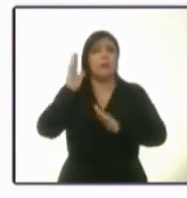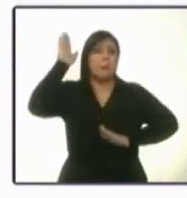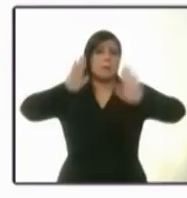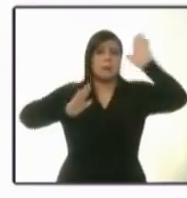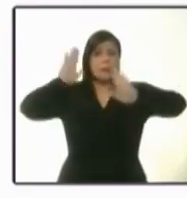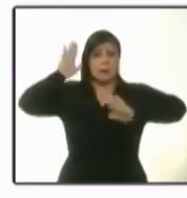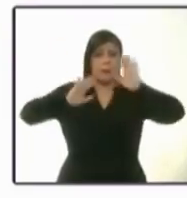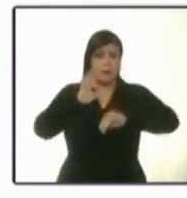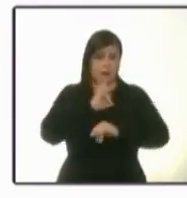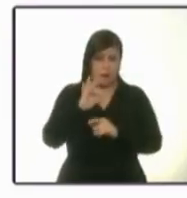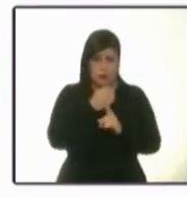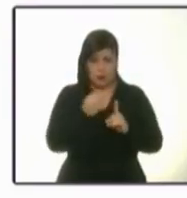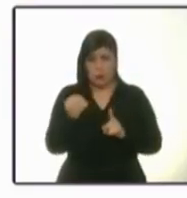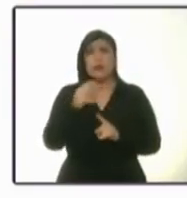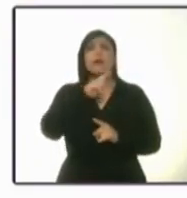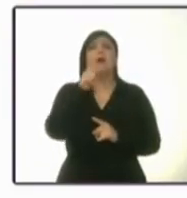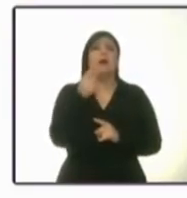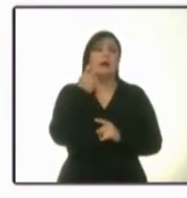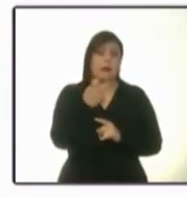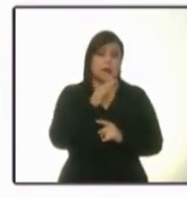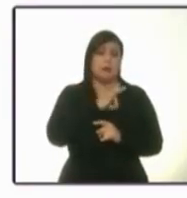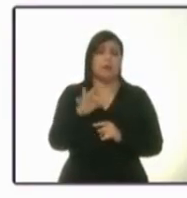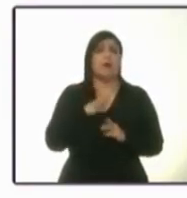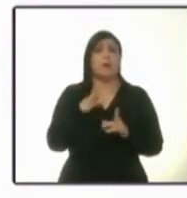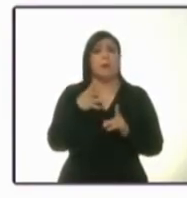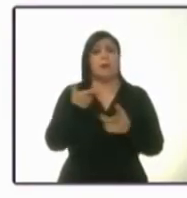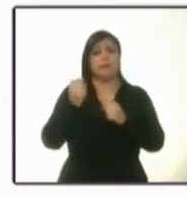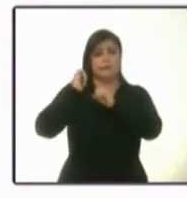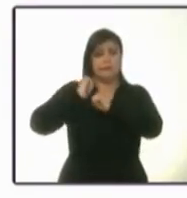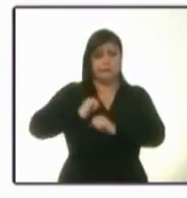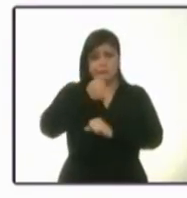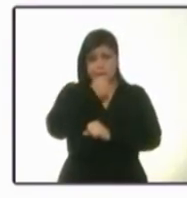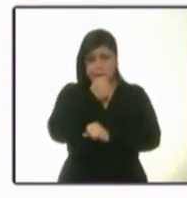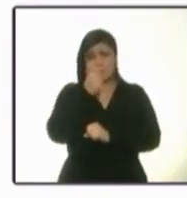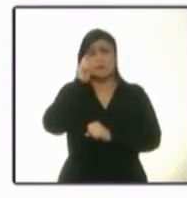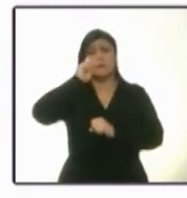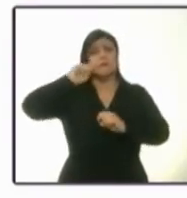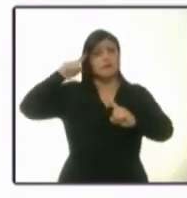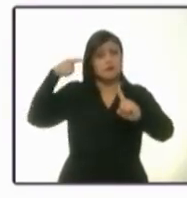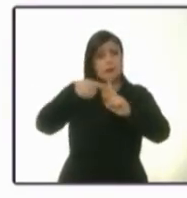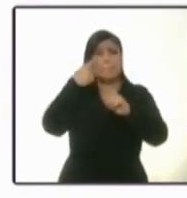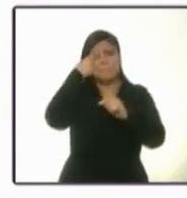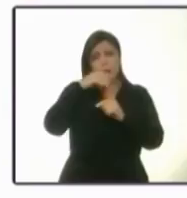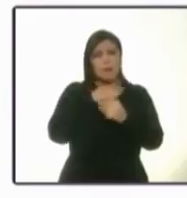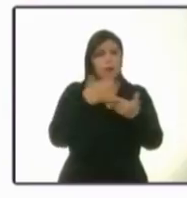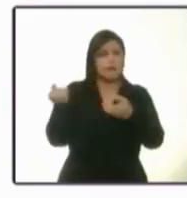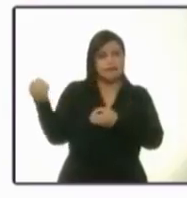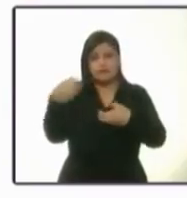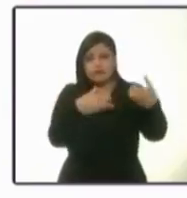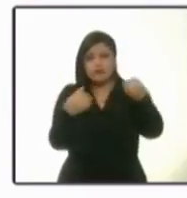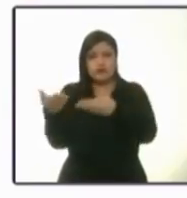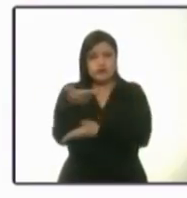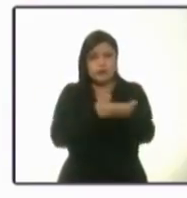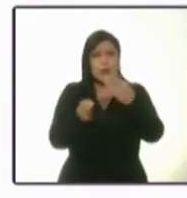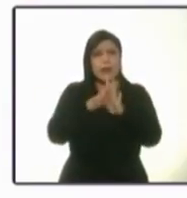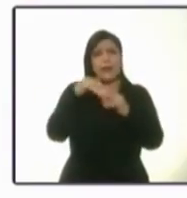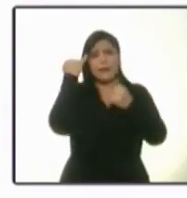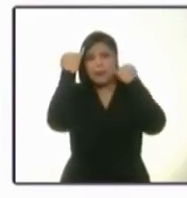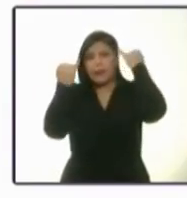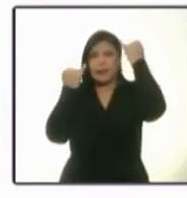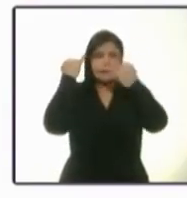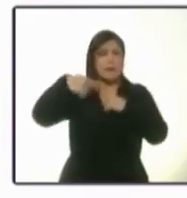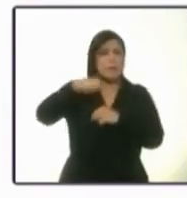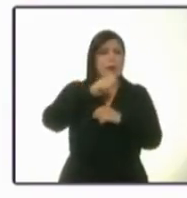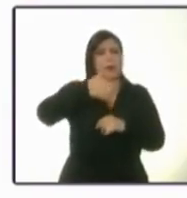la mano. En este espacio la moderación guiará la discusión privilegiando la confrontación de ideas entre candidatas y